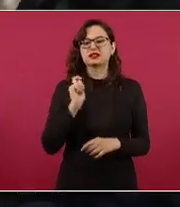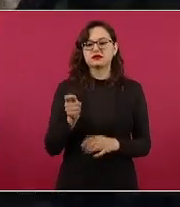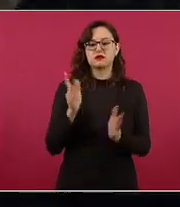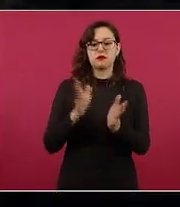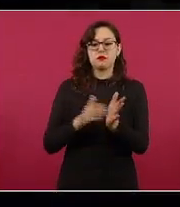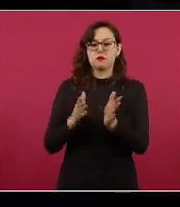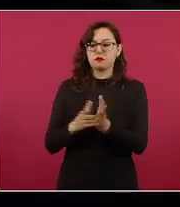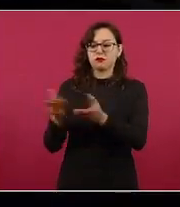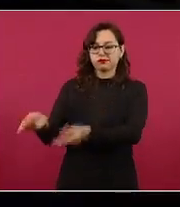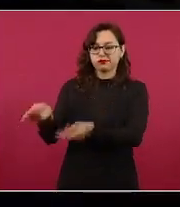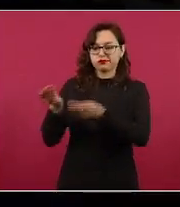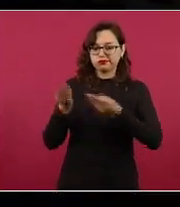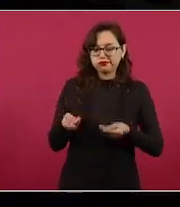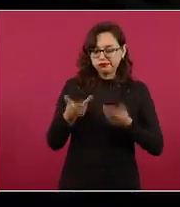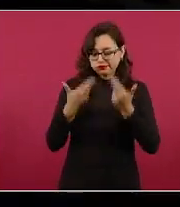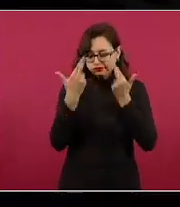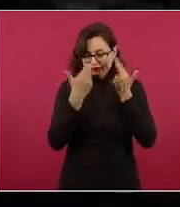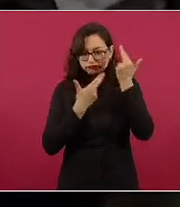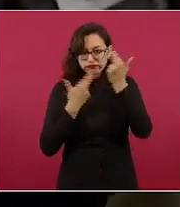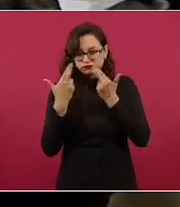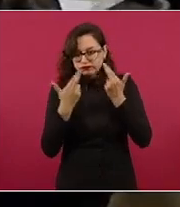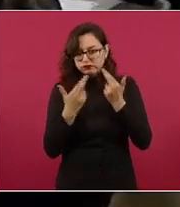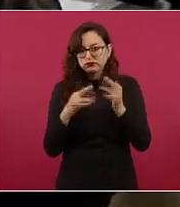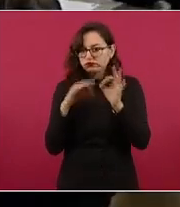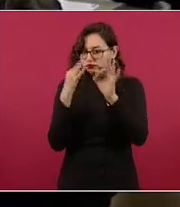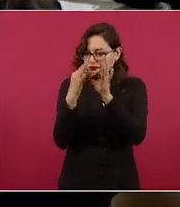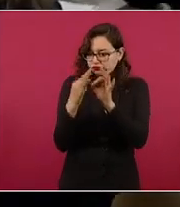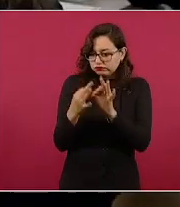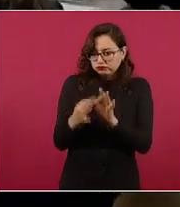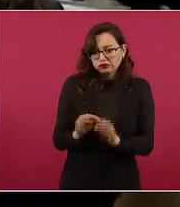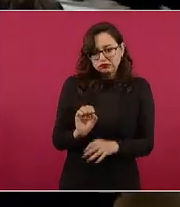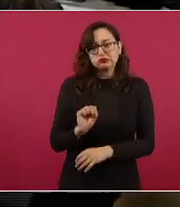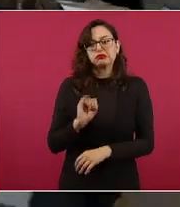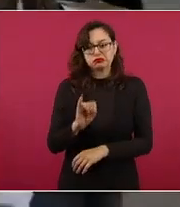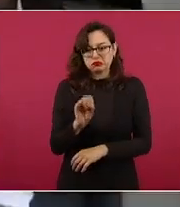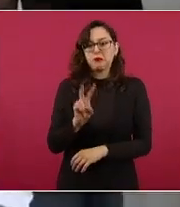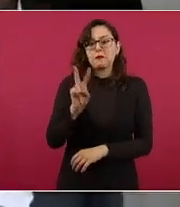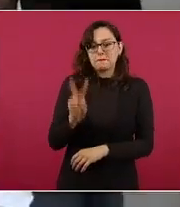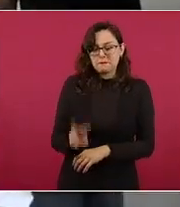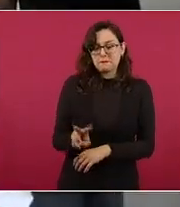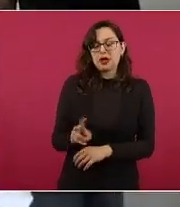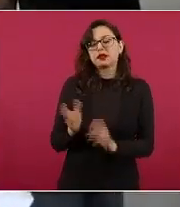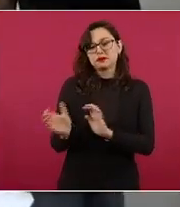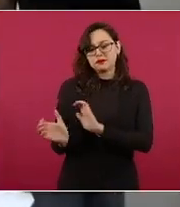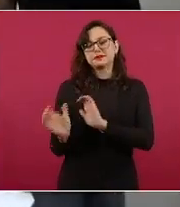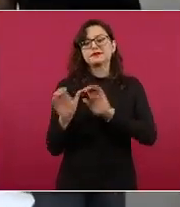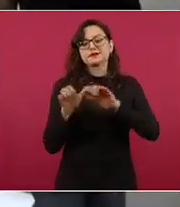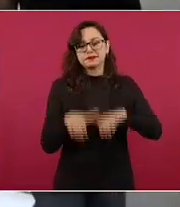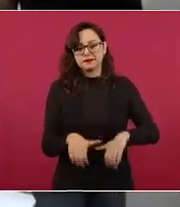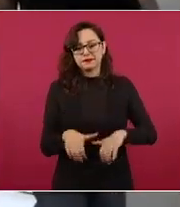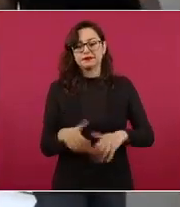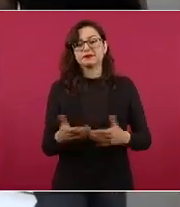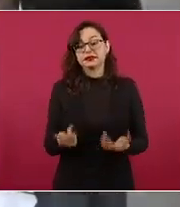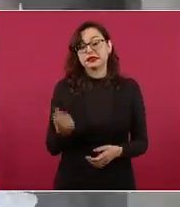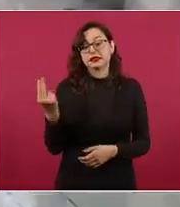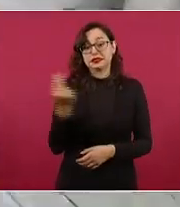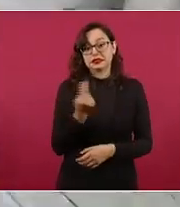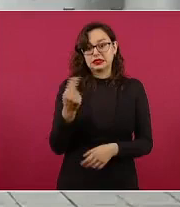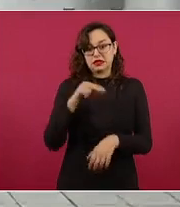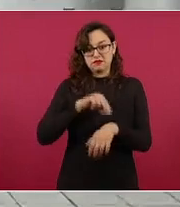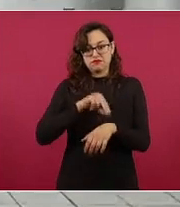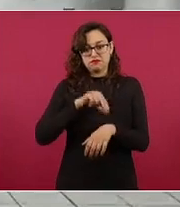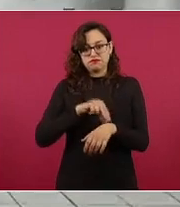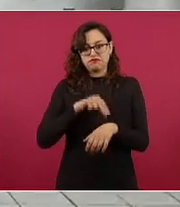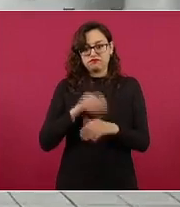estos candidatos sí cumplen efectivamente con los requisitos mínimos de esta convocatoria, que es, por supuesto, ser médico especialista. Me